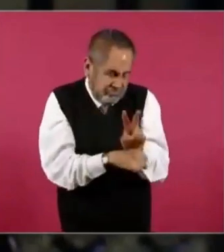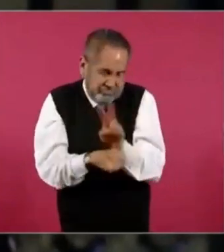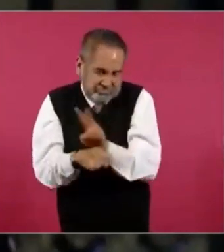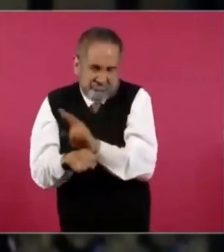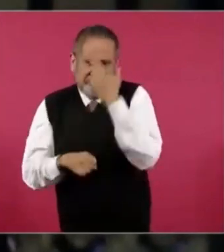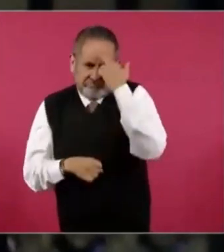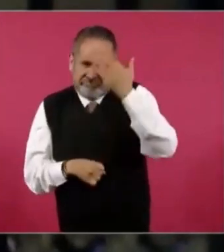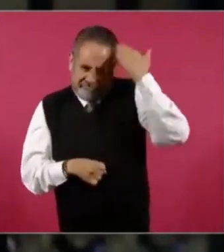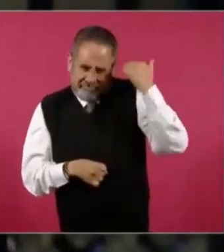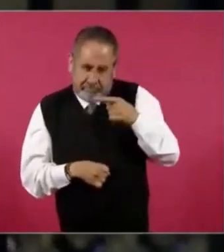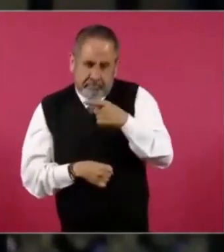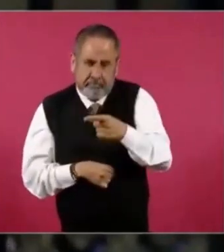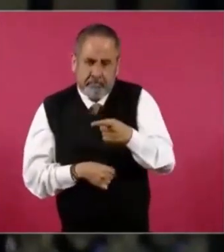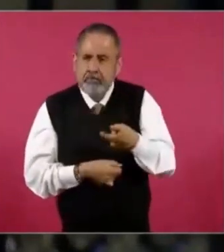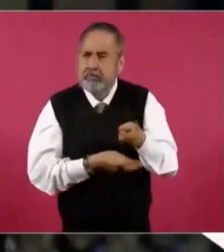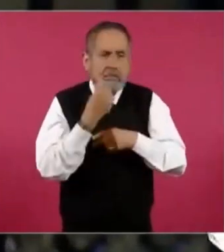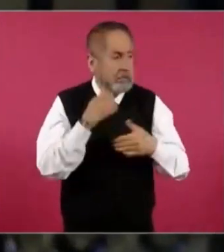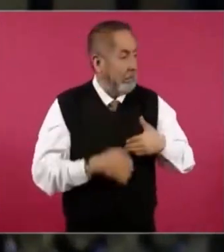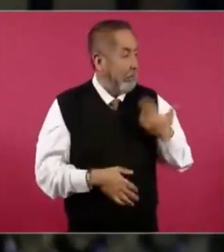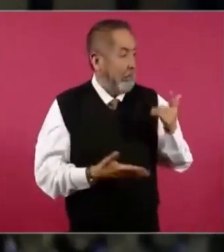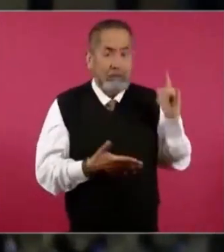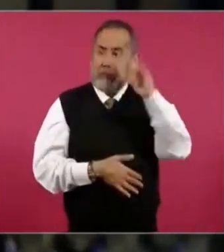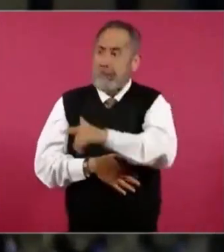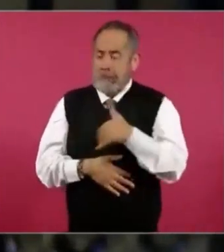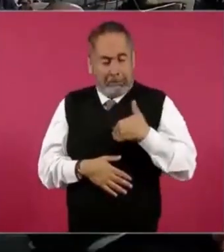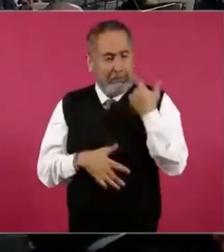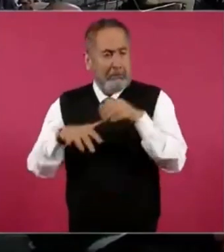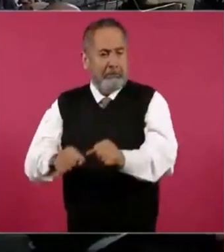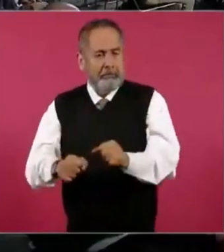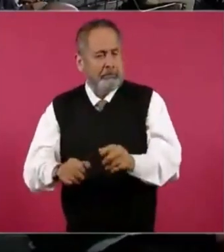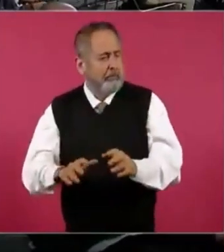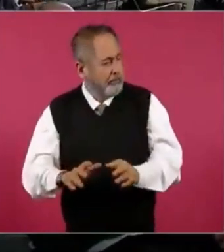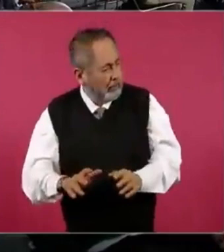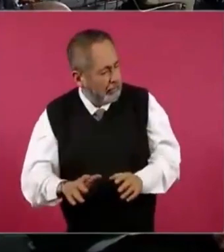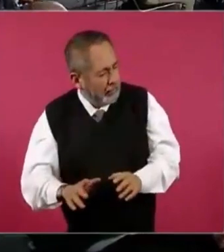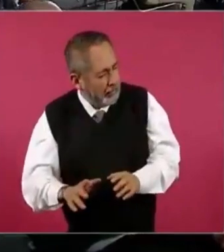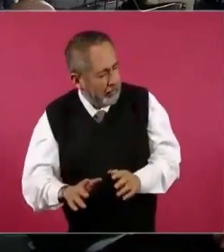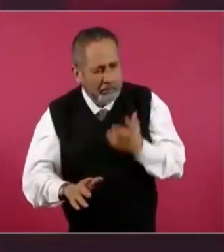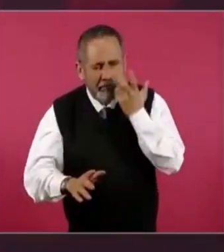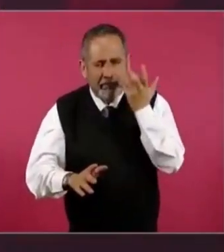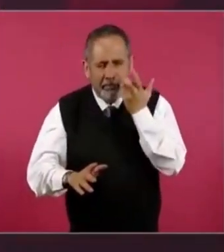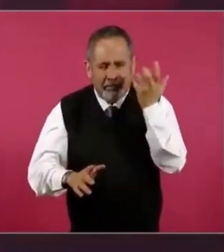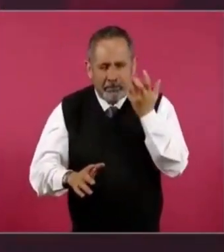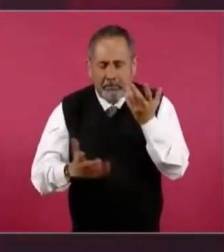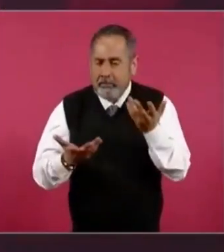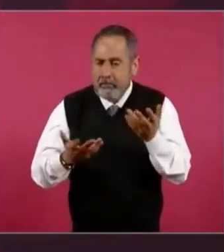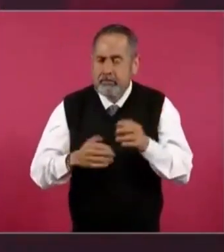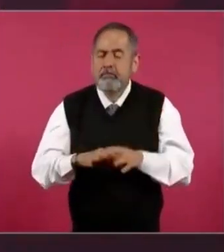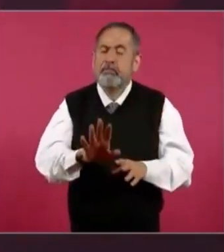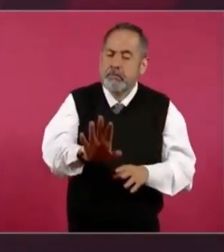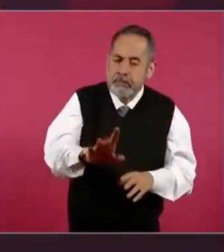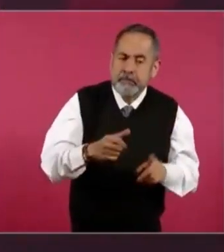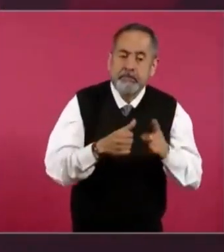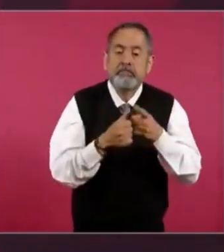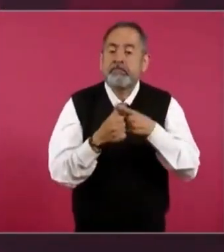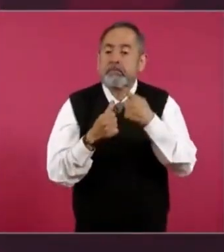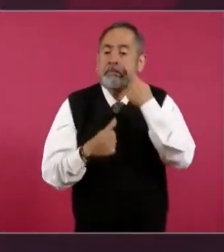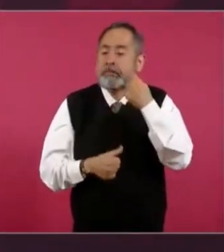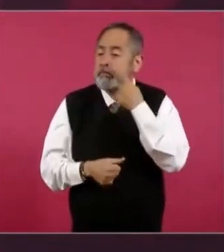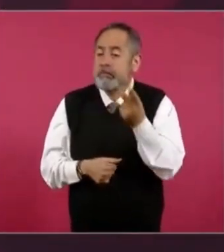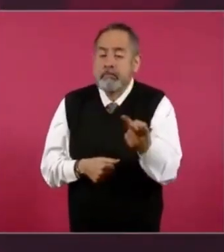indicio de quién viene y bajo qué términos. Hay ver si fue un acuerdo y quienes llevaron a cabo esto